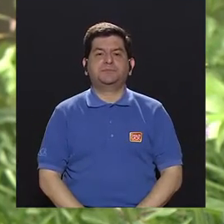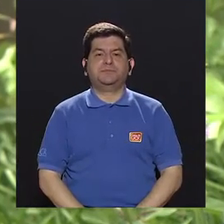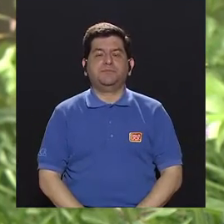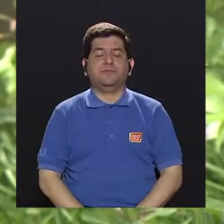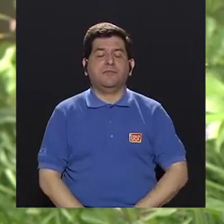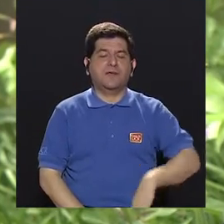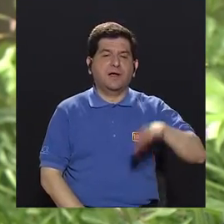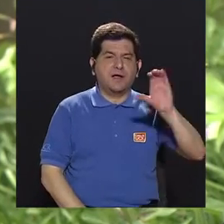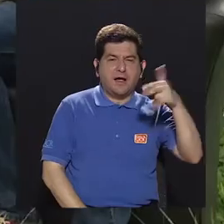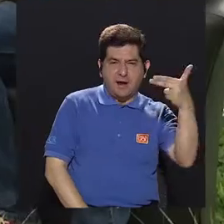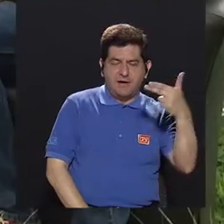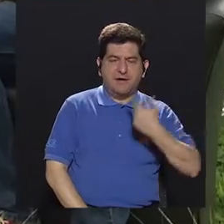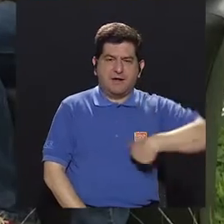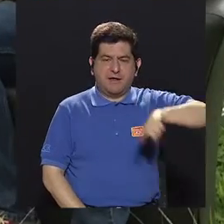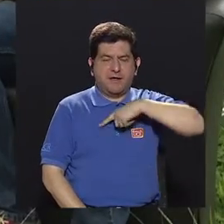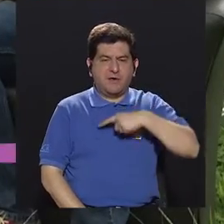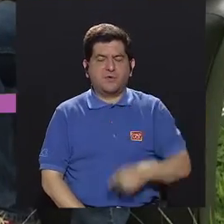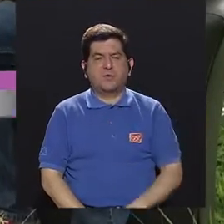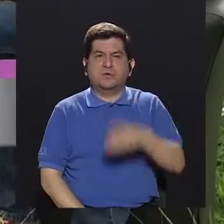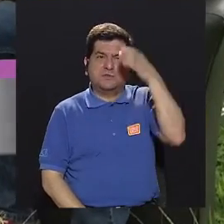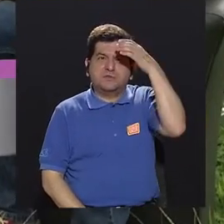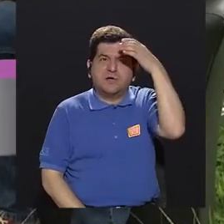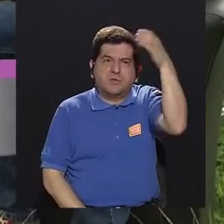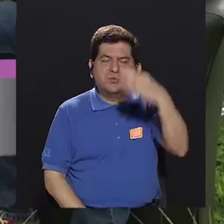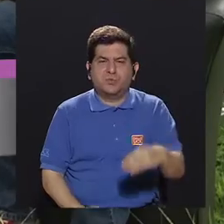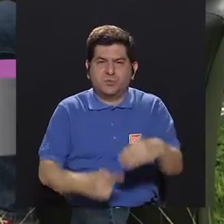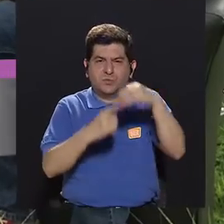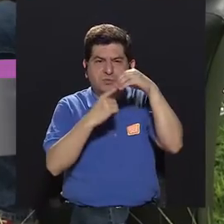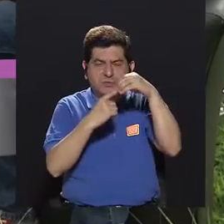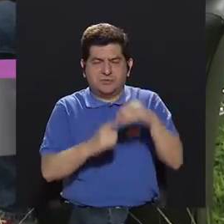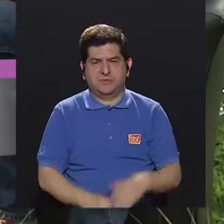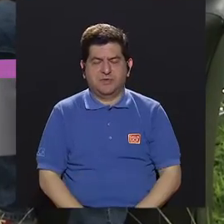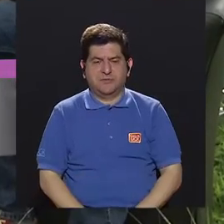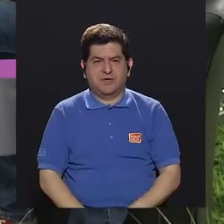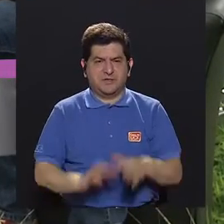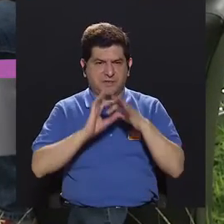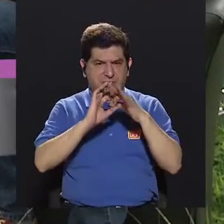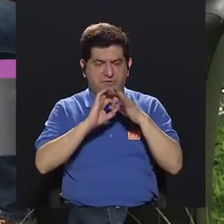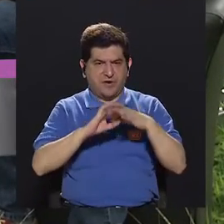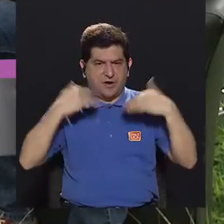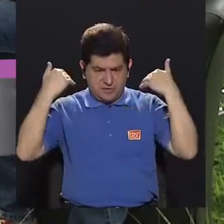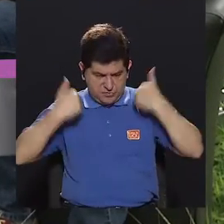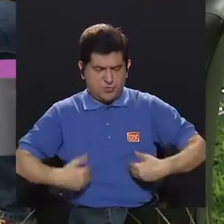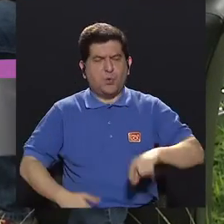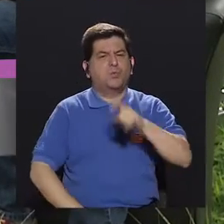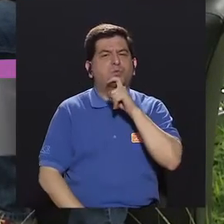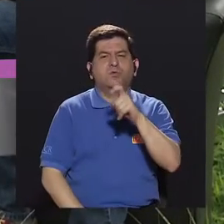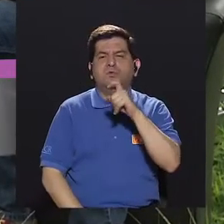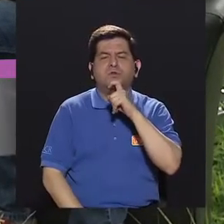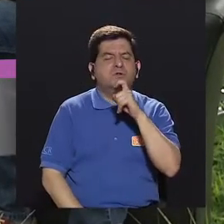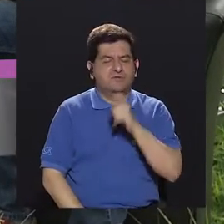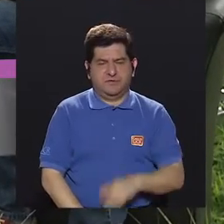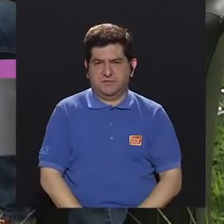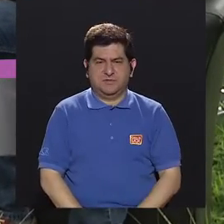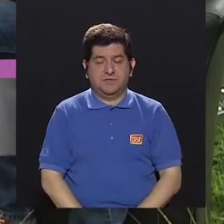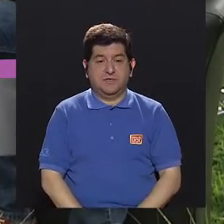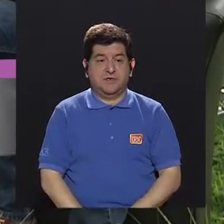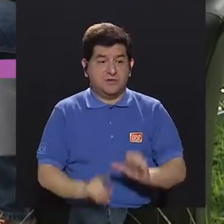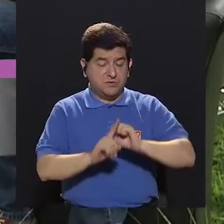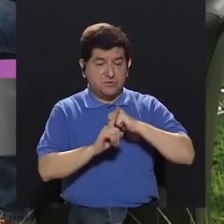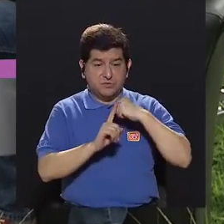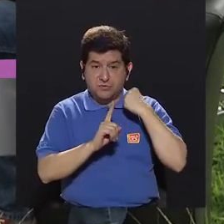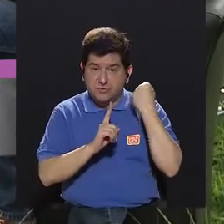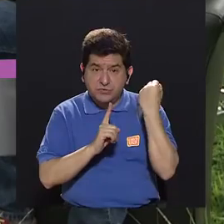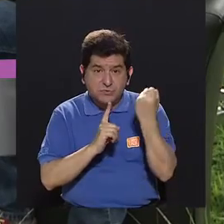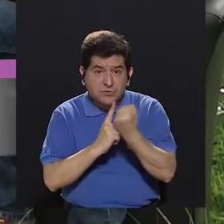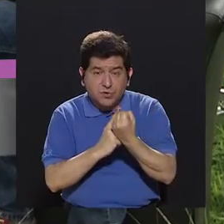en nuestra cultura que vivimos y principalmente nos atañe mucho a los hombres, es difícil muchas veces porque la sociedad